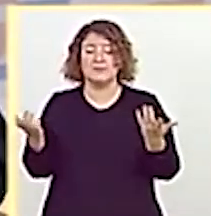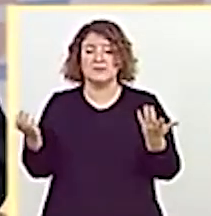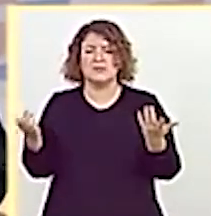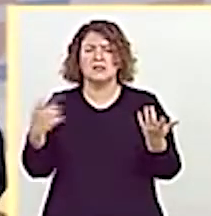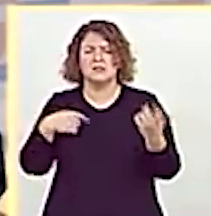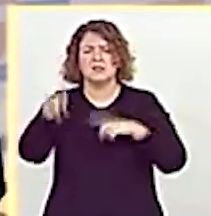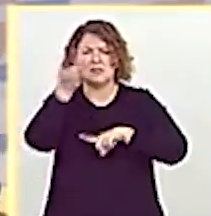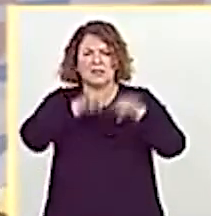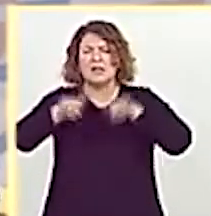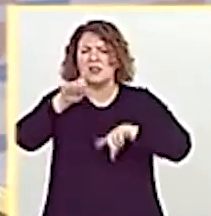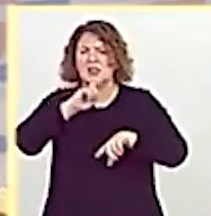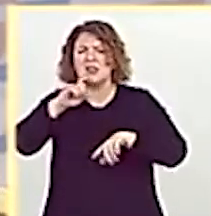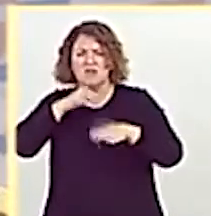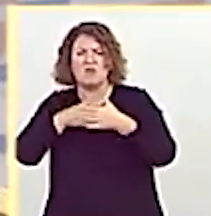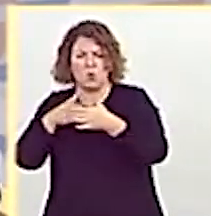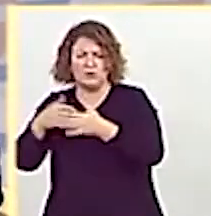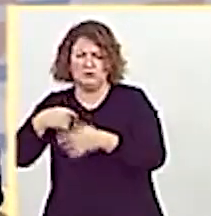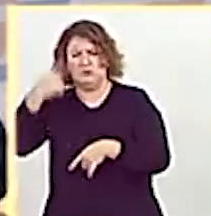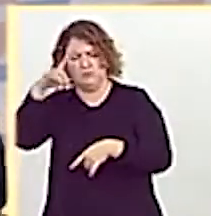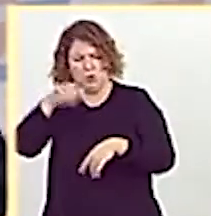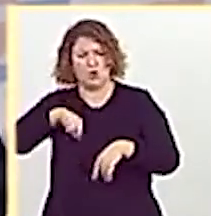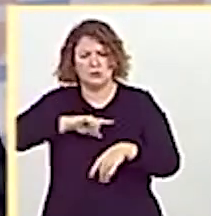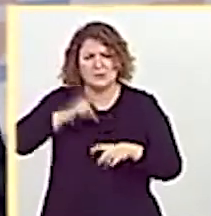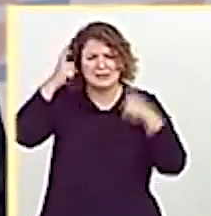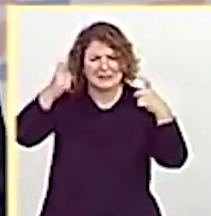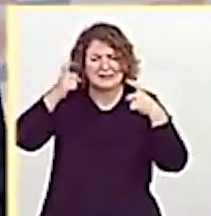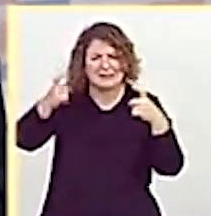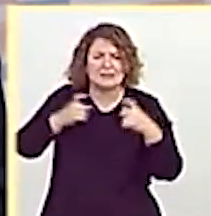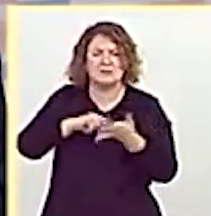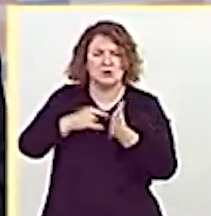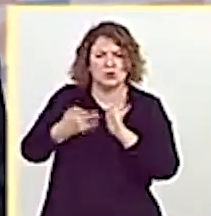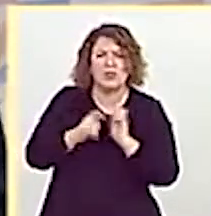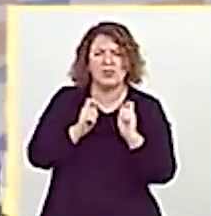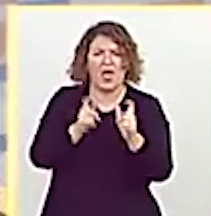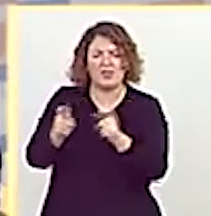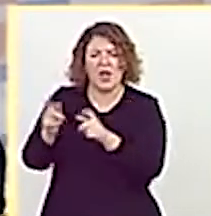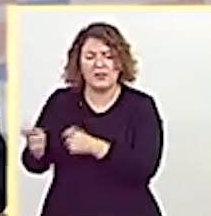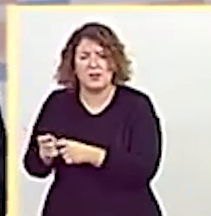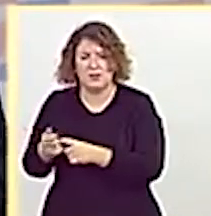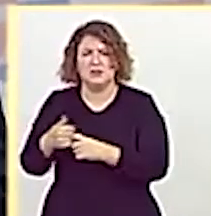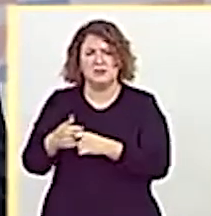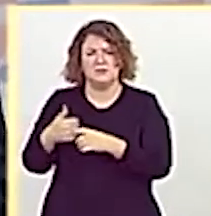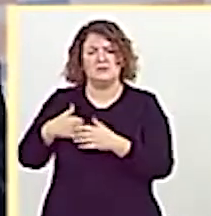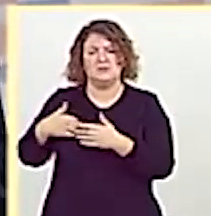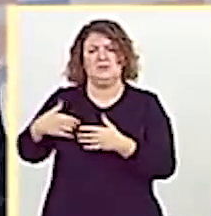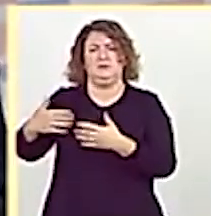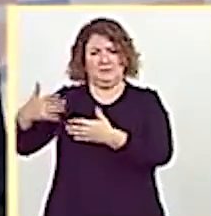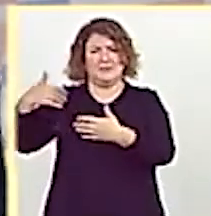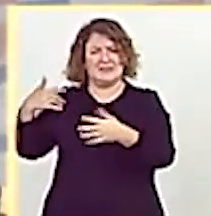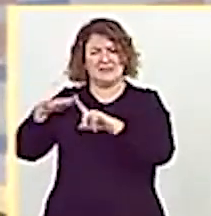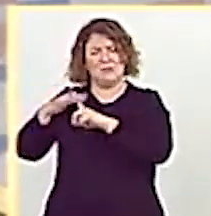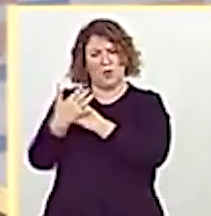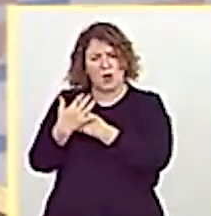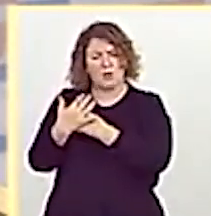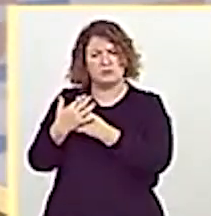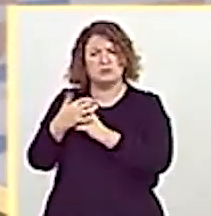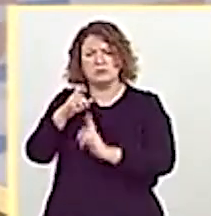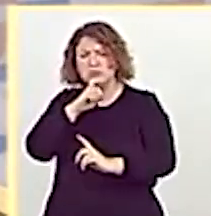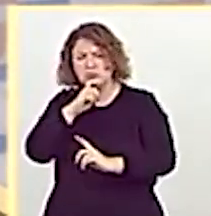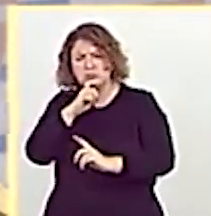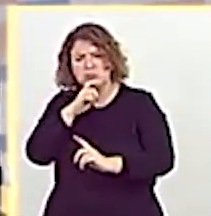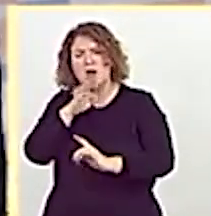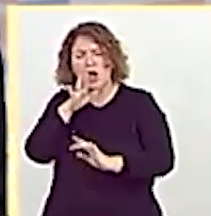dificultades, nosotros seguimos tomando medidas, siendo conscientes de las dificultades que se han irrogado y con el fin de